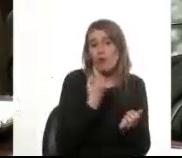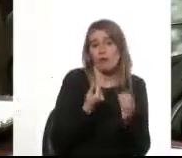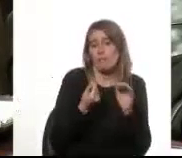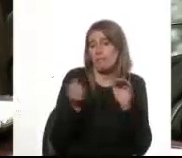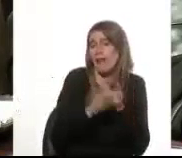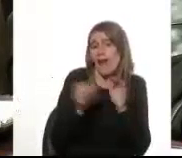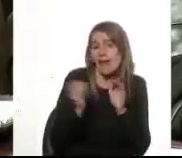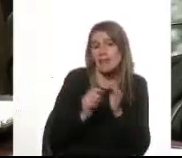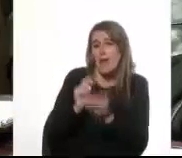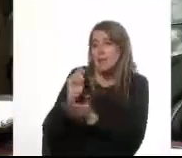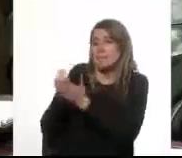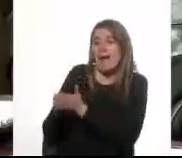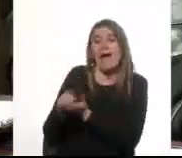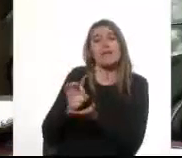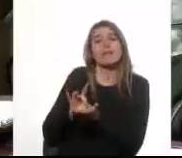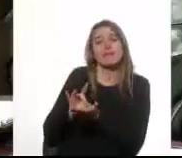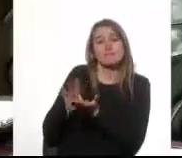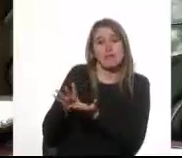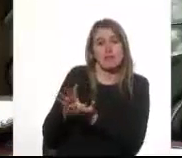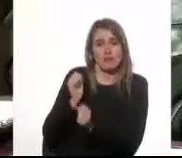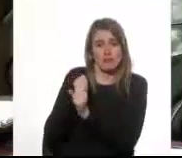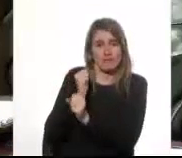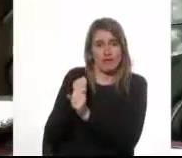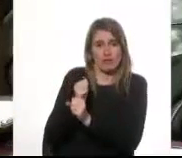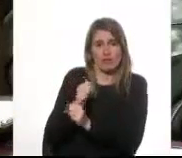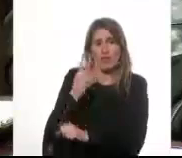De pagar los despidos a los trabajadores